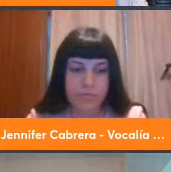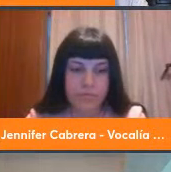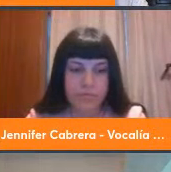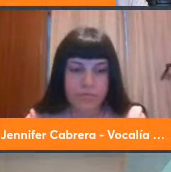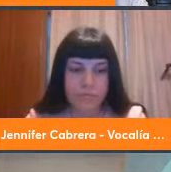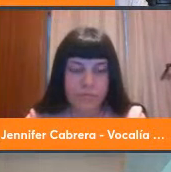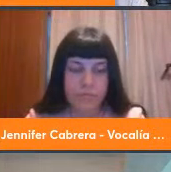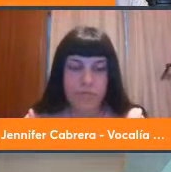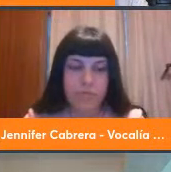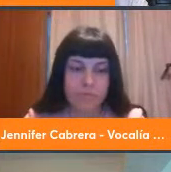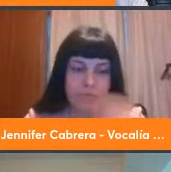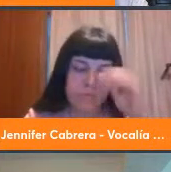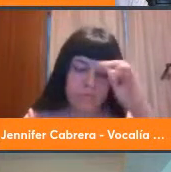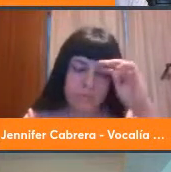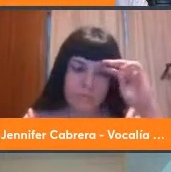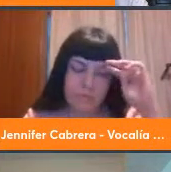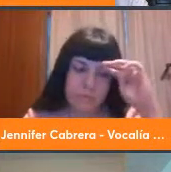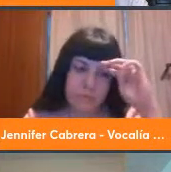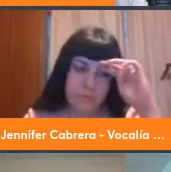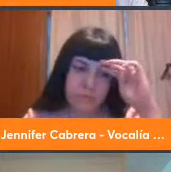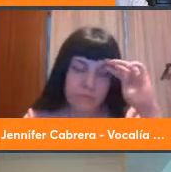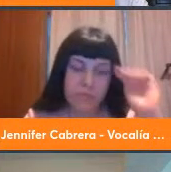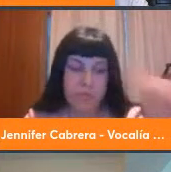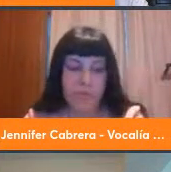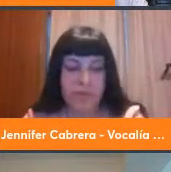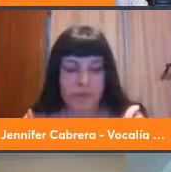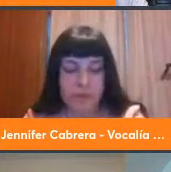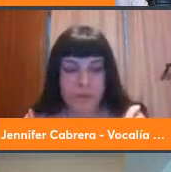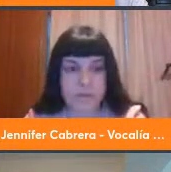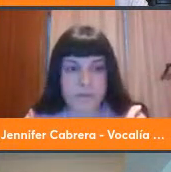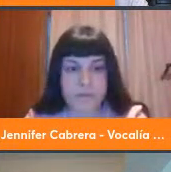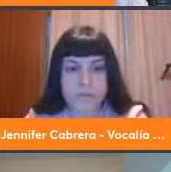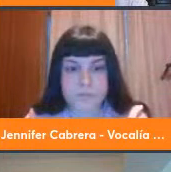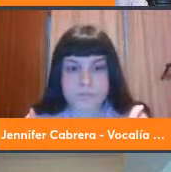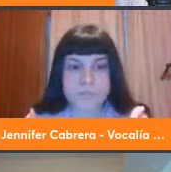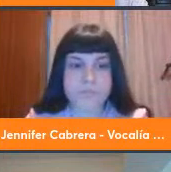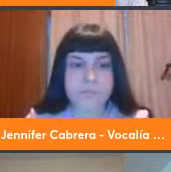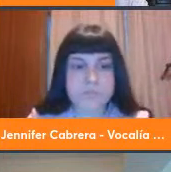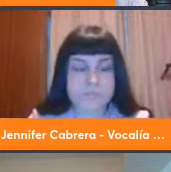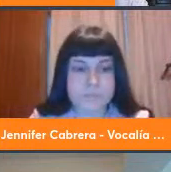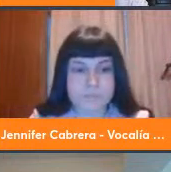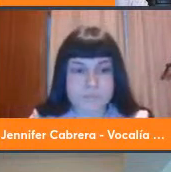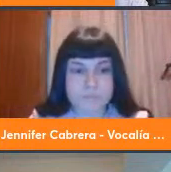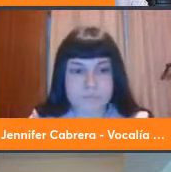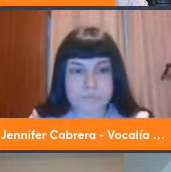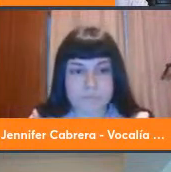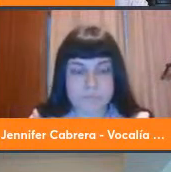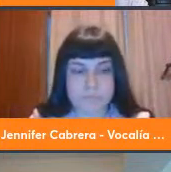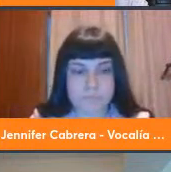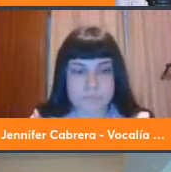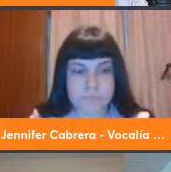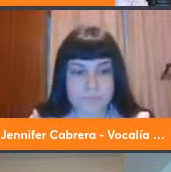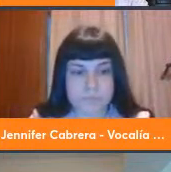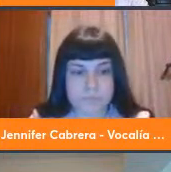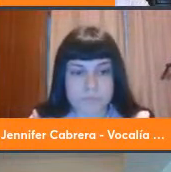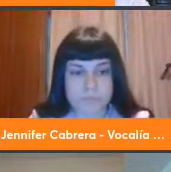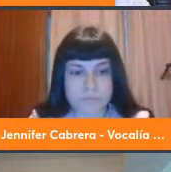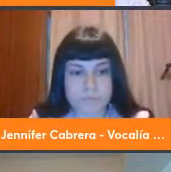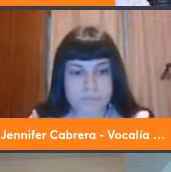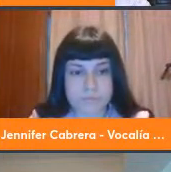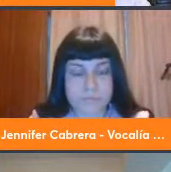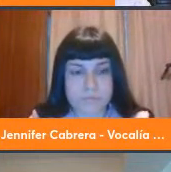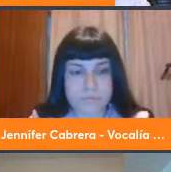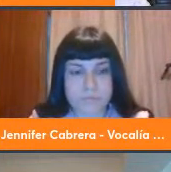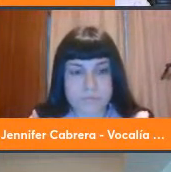si bien como decía Víctor la vocación como universidad está en el ODS 4 hay mucho conocimiento dentro de toda la